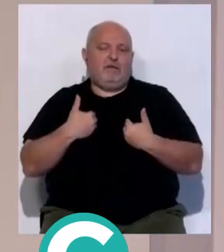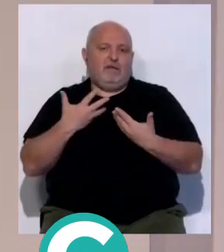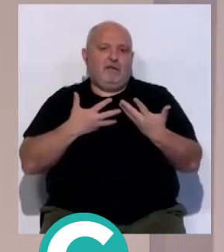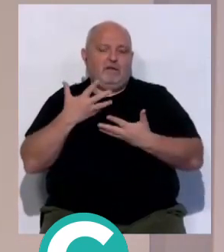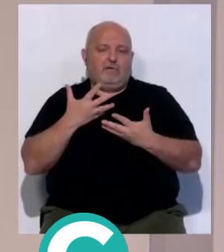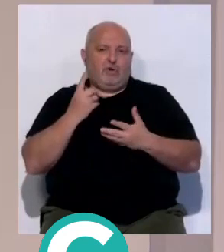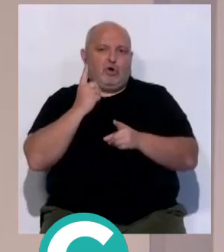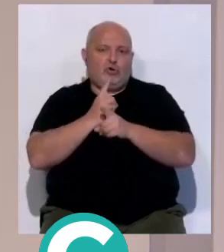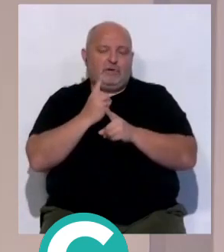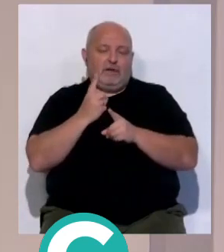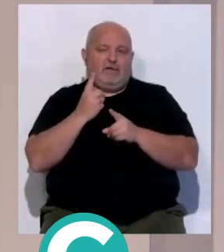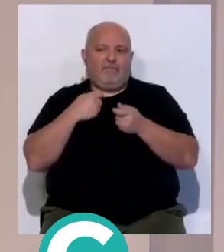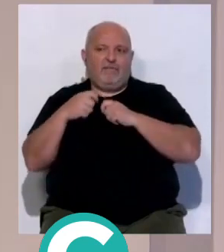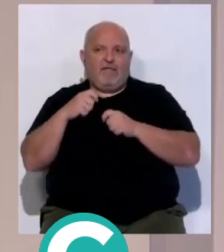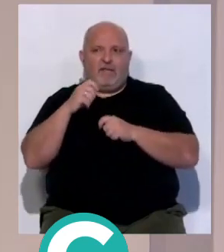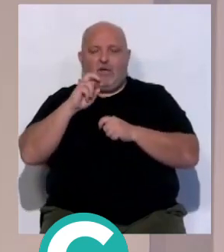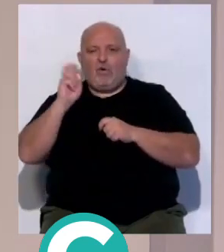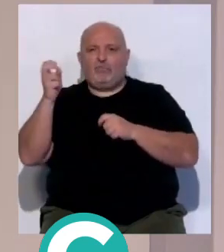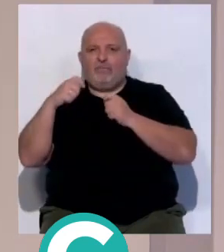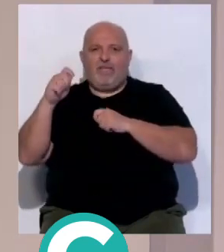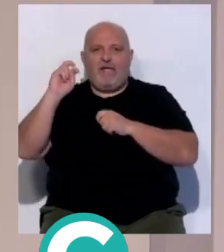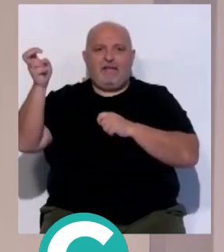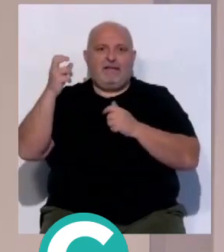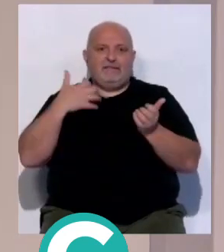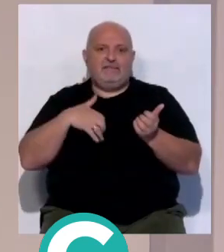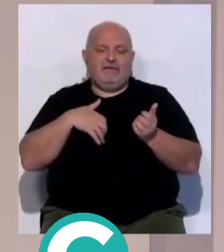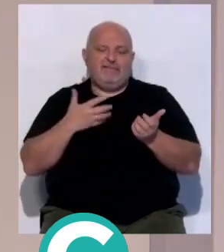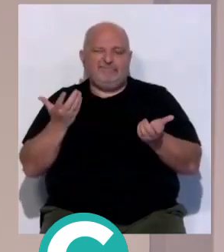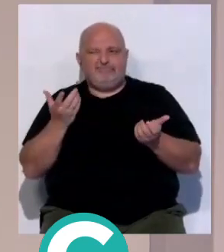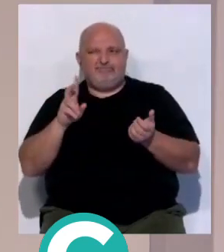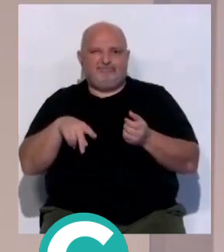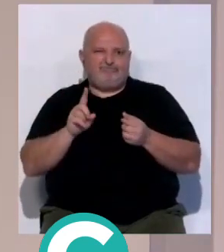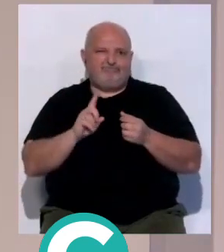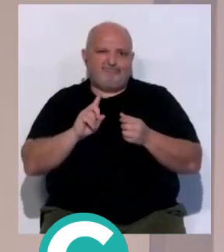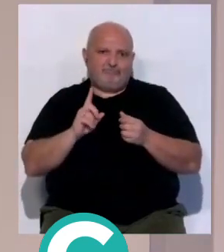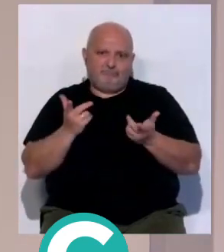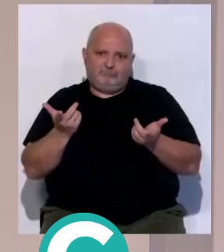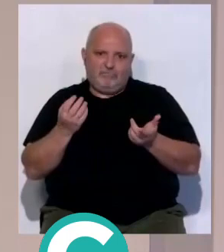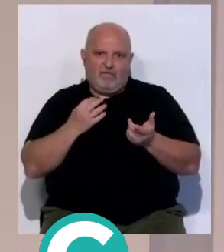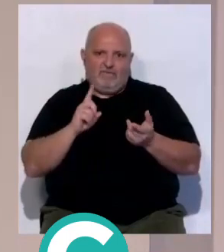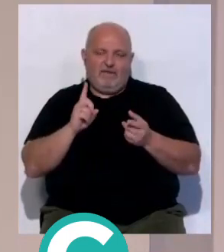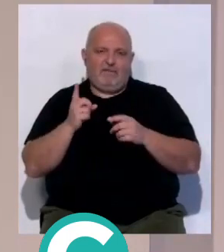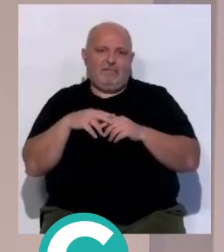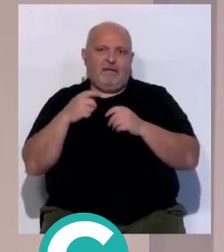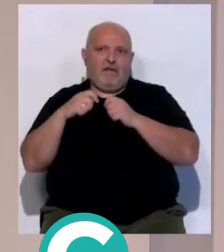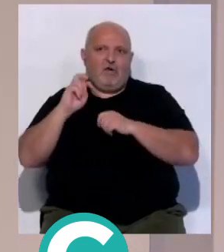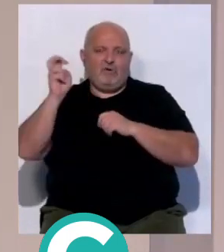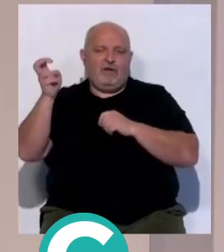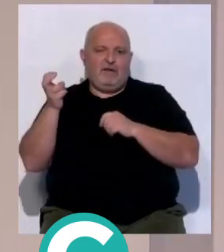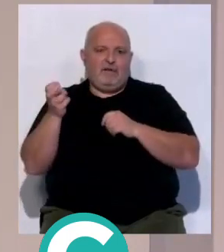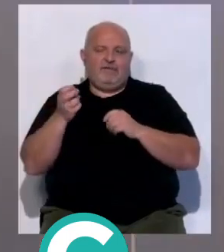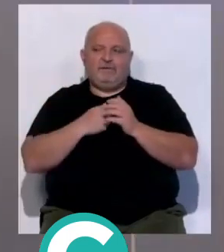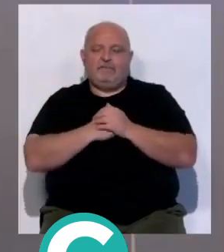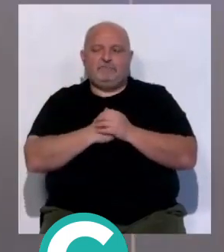del club, porque vender entradas a aficionados del Sevilla, pues creo que no es la mejor de las decisiones. Claro, no